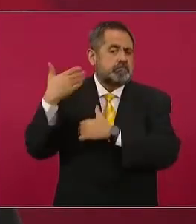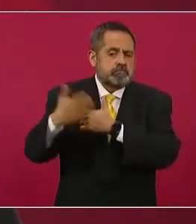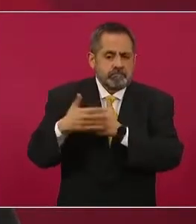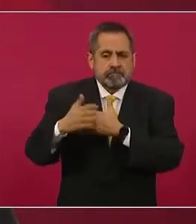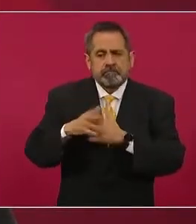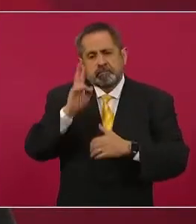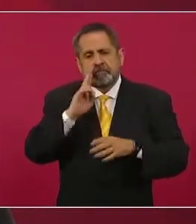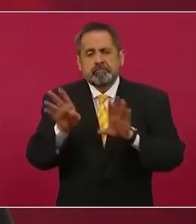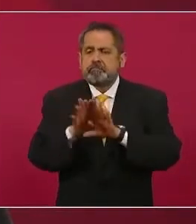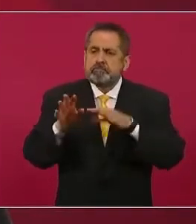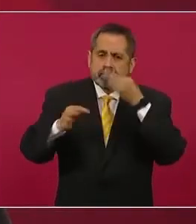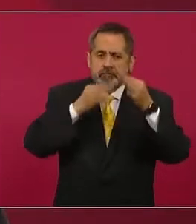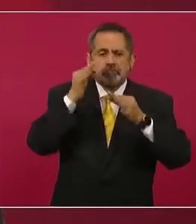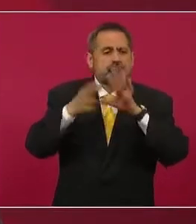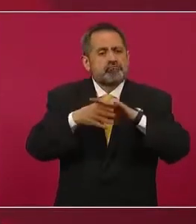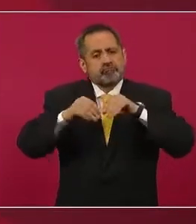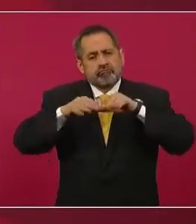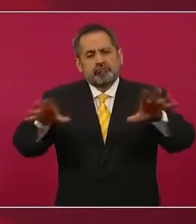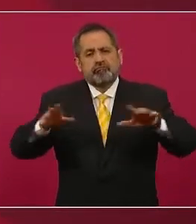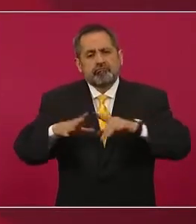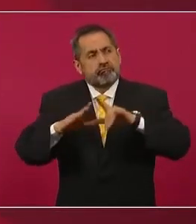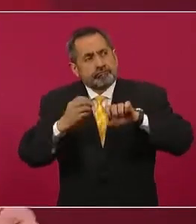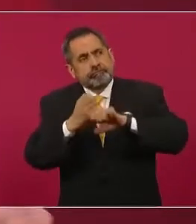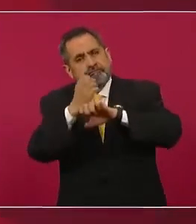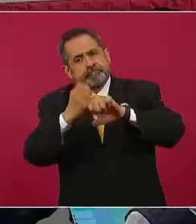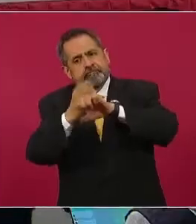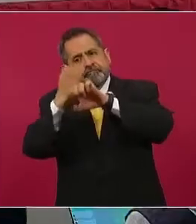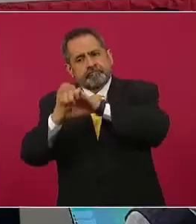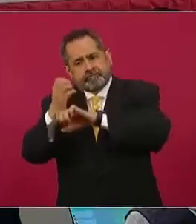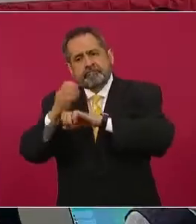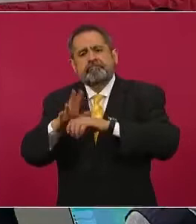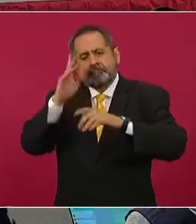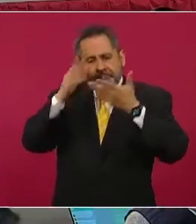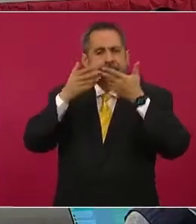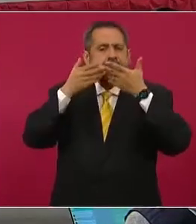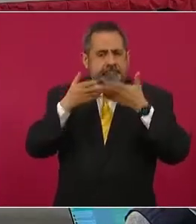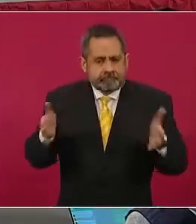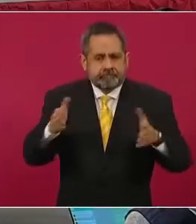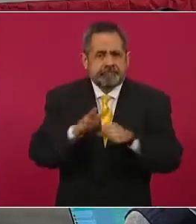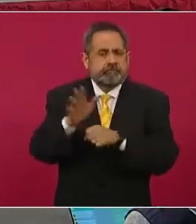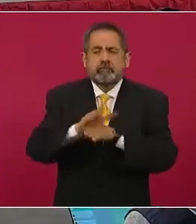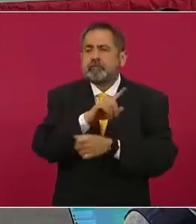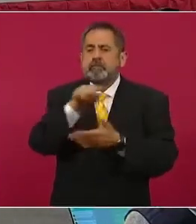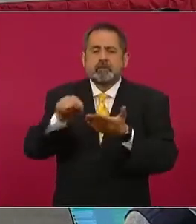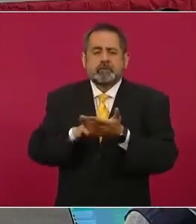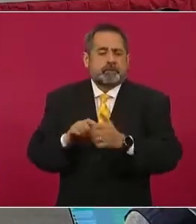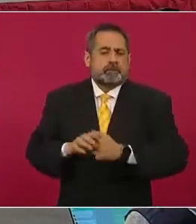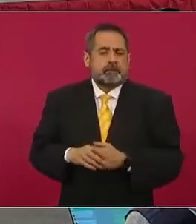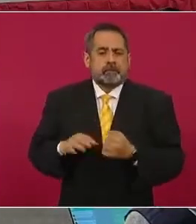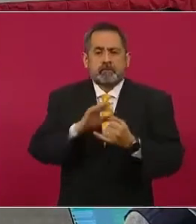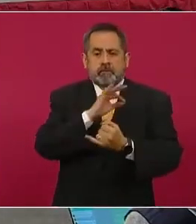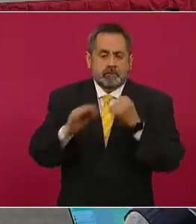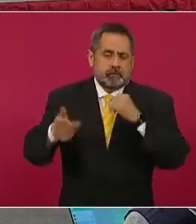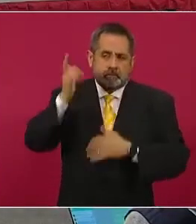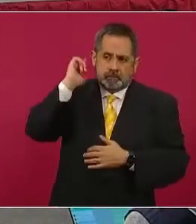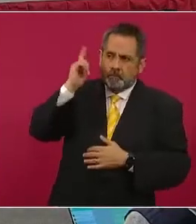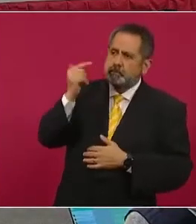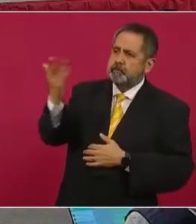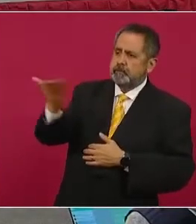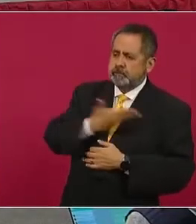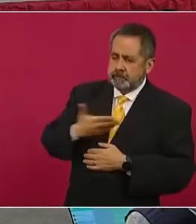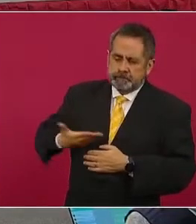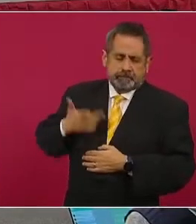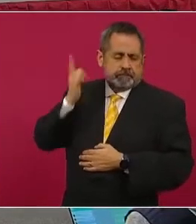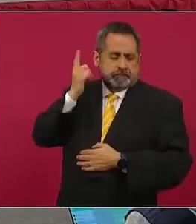anunciando los estados que ya aperturen de ese grupo de edad. Por último, desearle al presidente una pronta